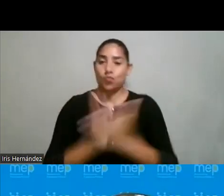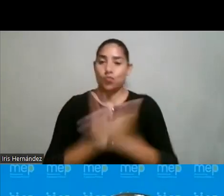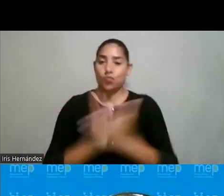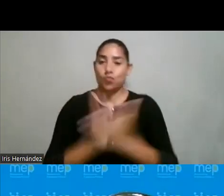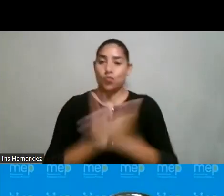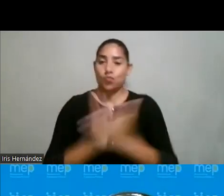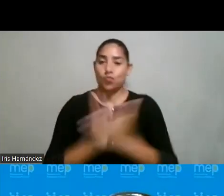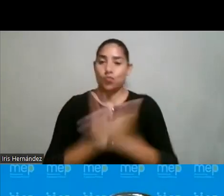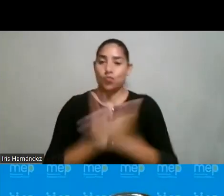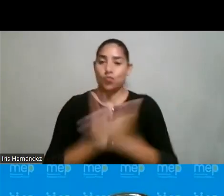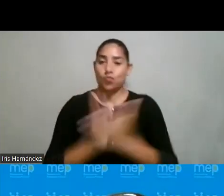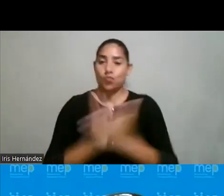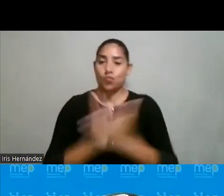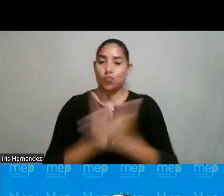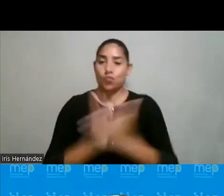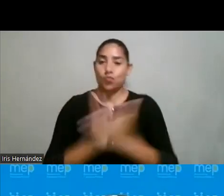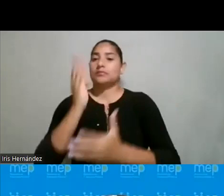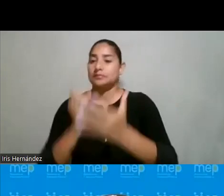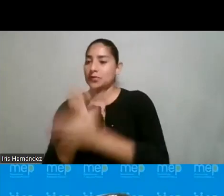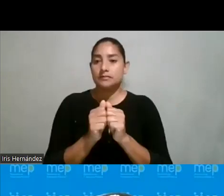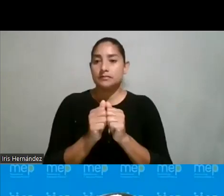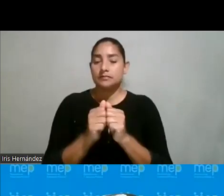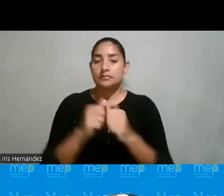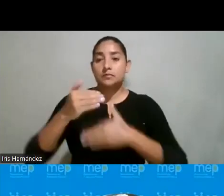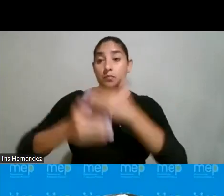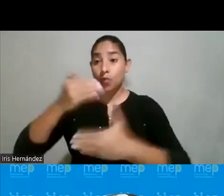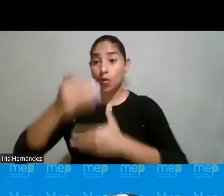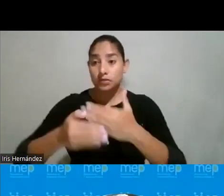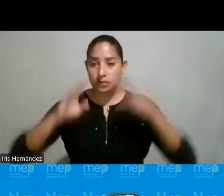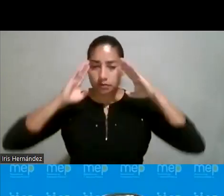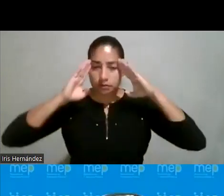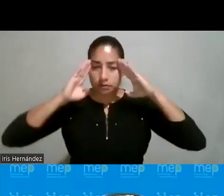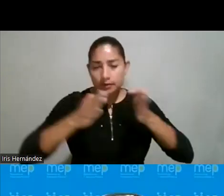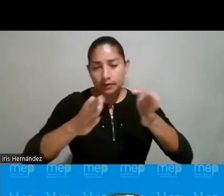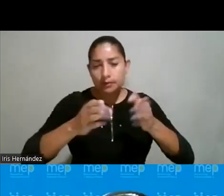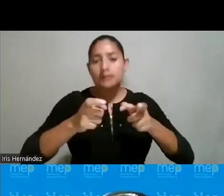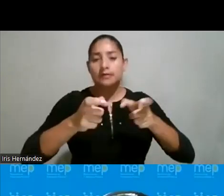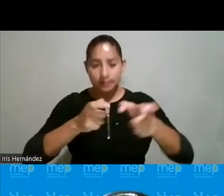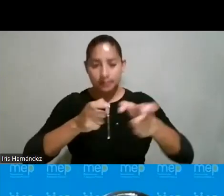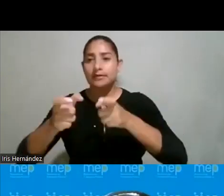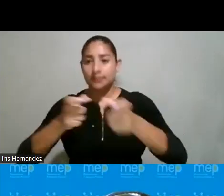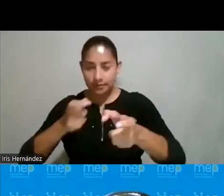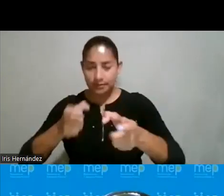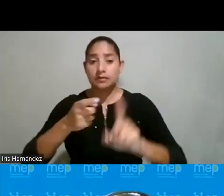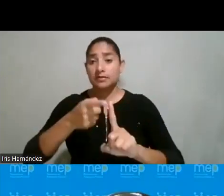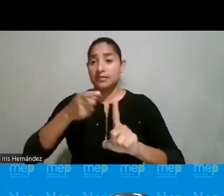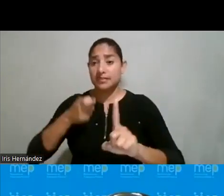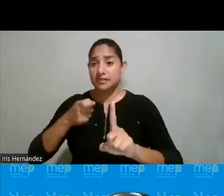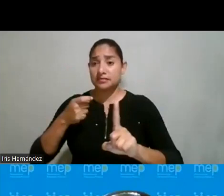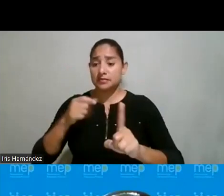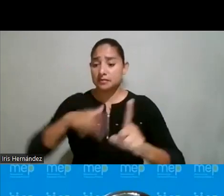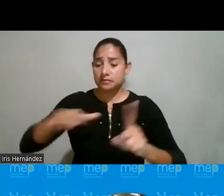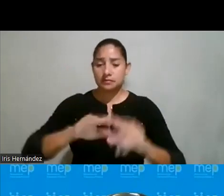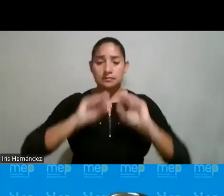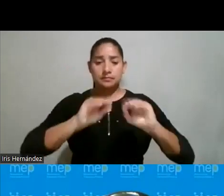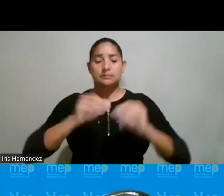podemos generar realmente procesos intencionados? En donde no solamente, ¿verdad?, desde la parte educativa decimos, bueno,